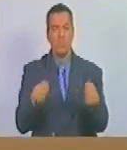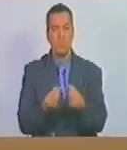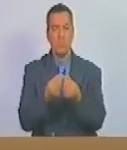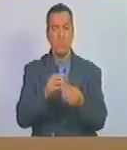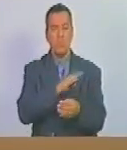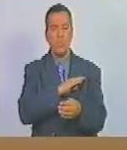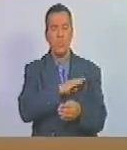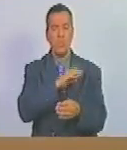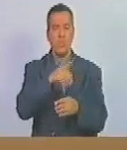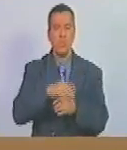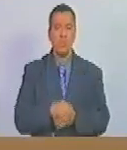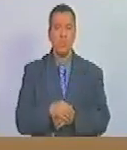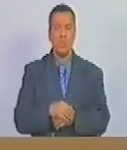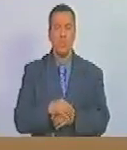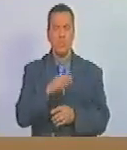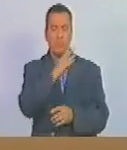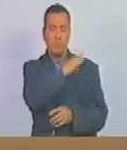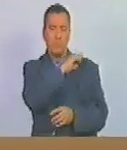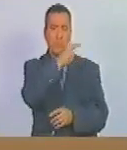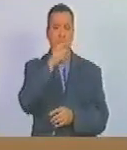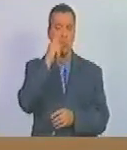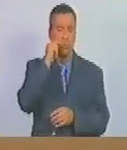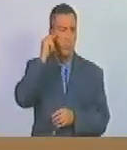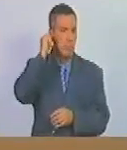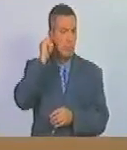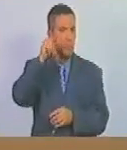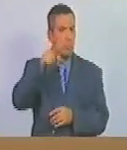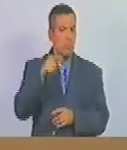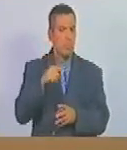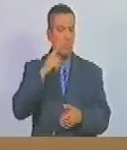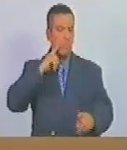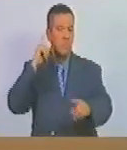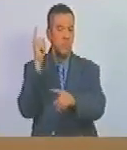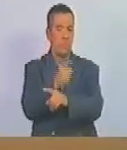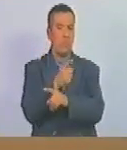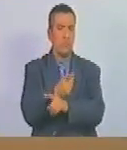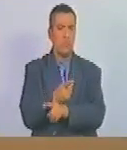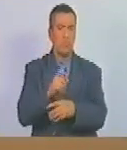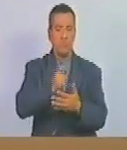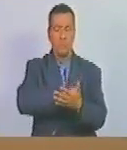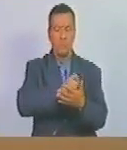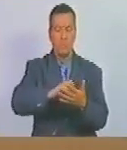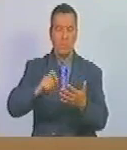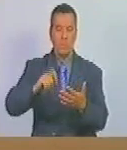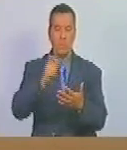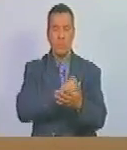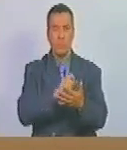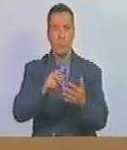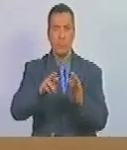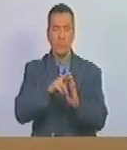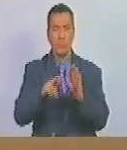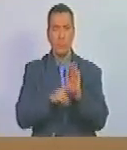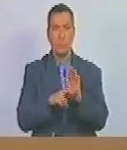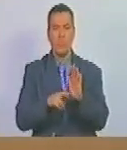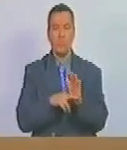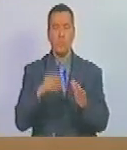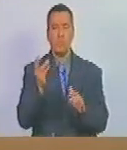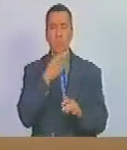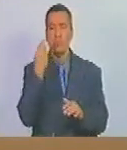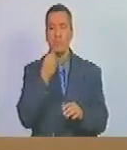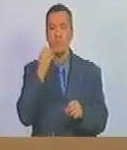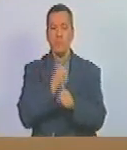condición las patronas o los patronos están en la obligación de inscribirlos en el registro de adolescentes